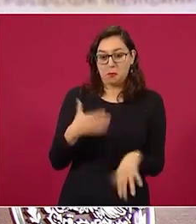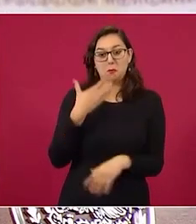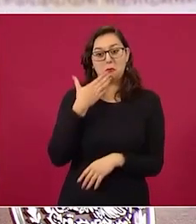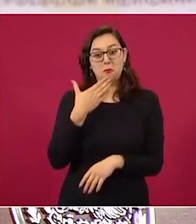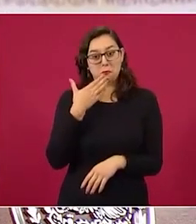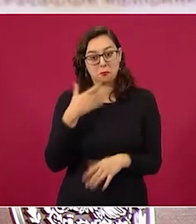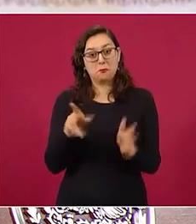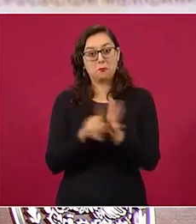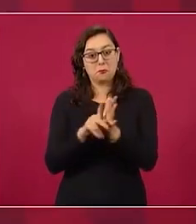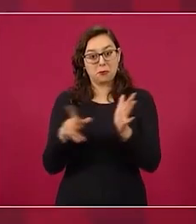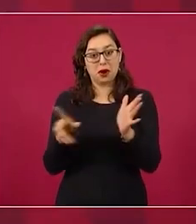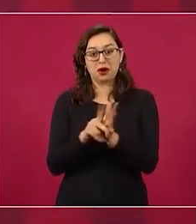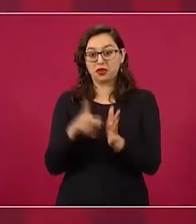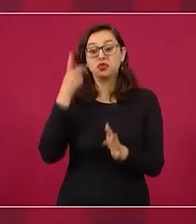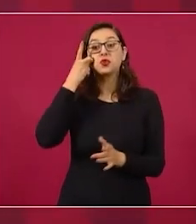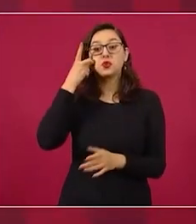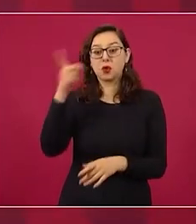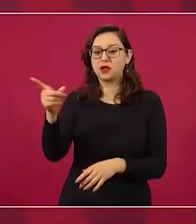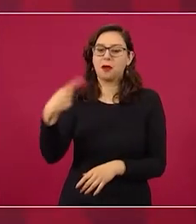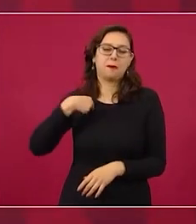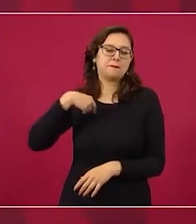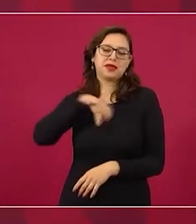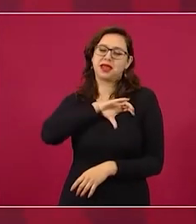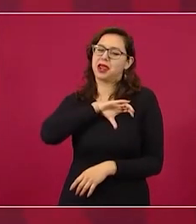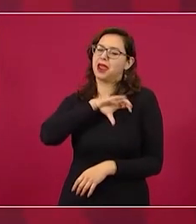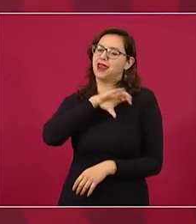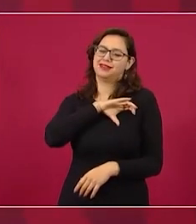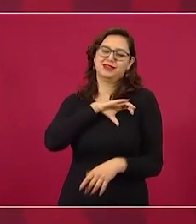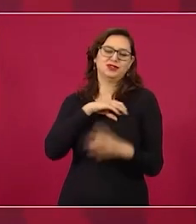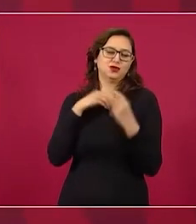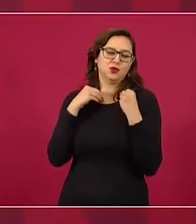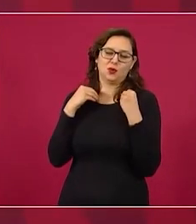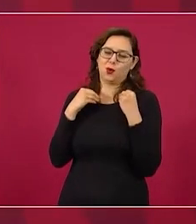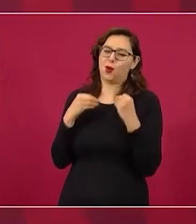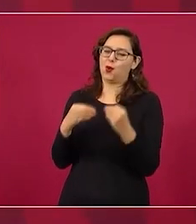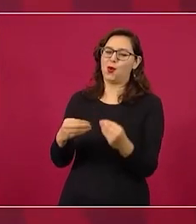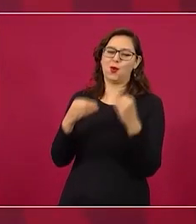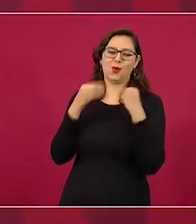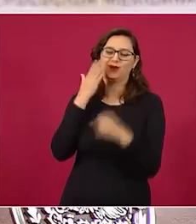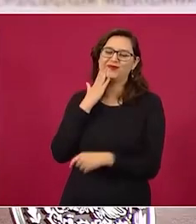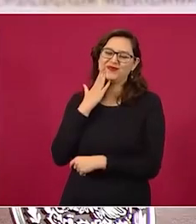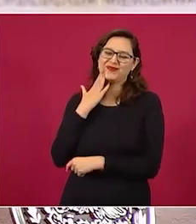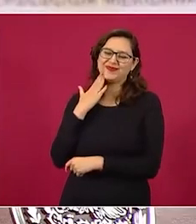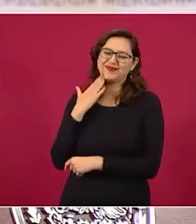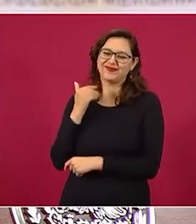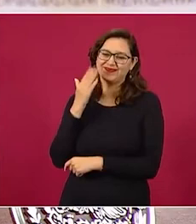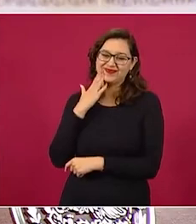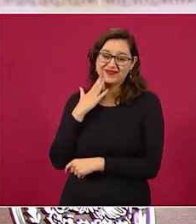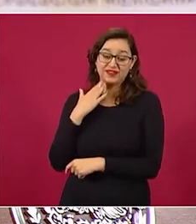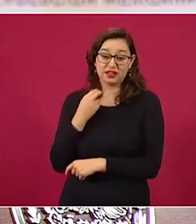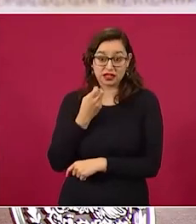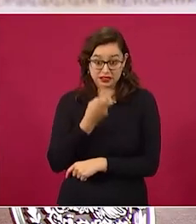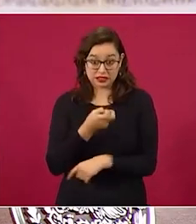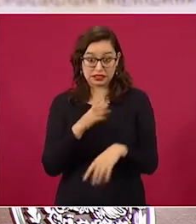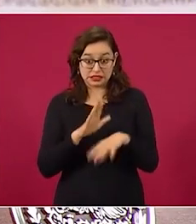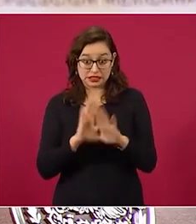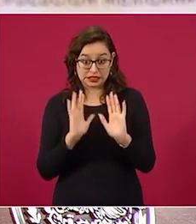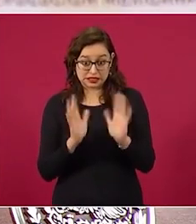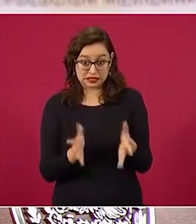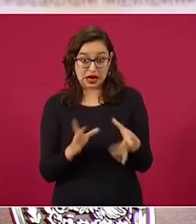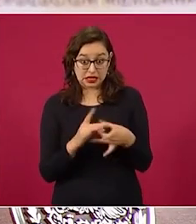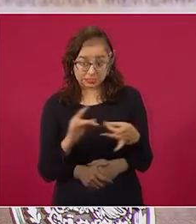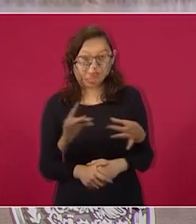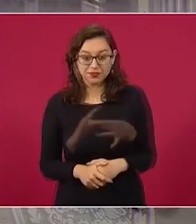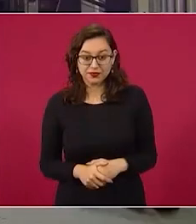Del periódico y los dueños y Pascal. Pero ya se aclaró, ya lo